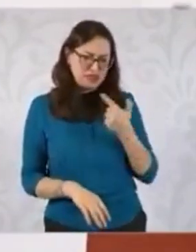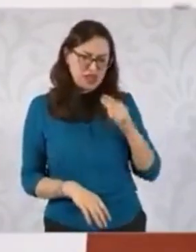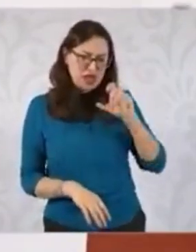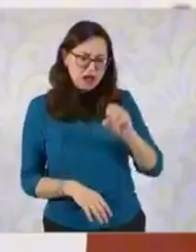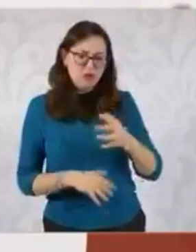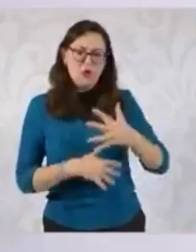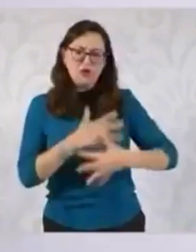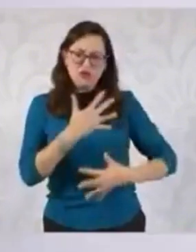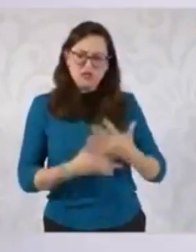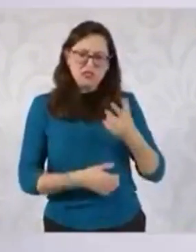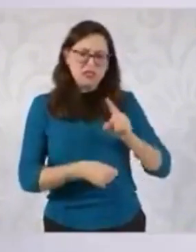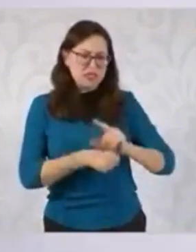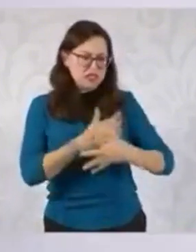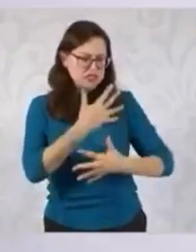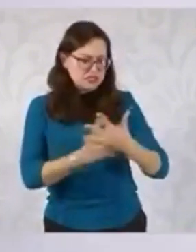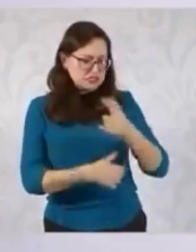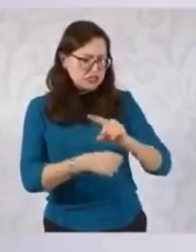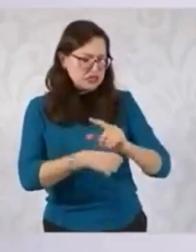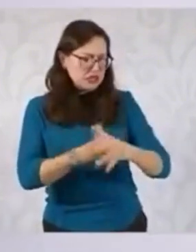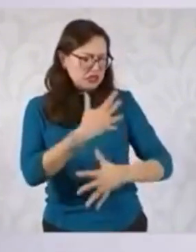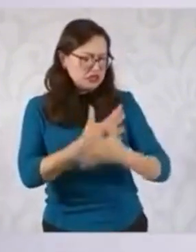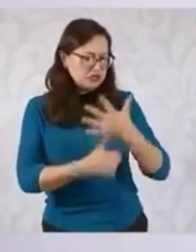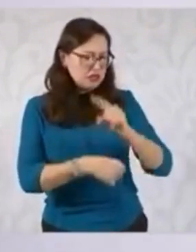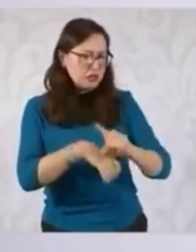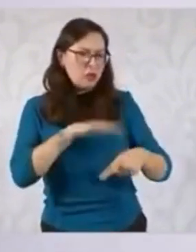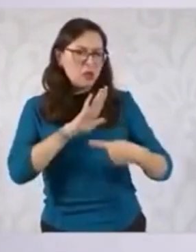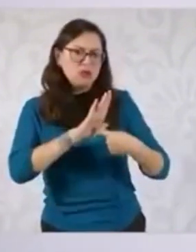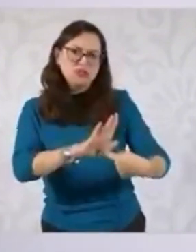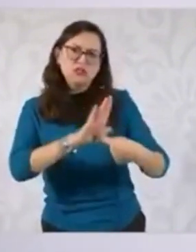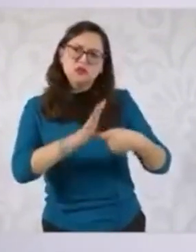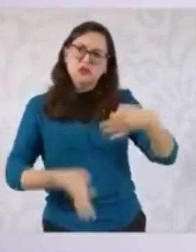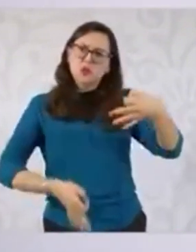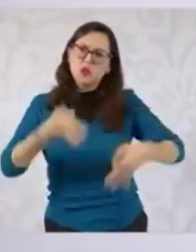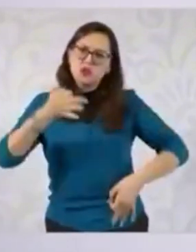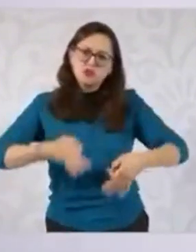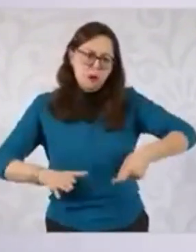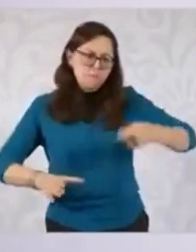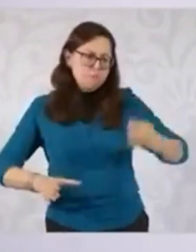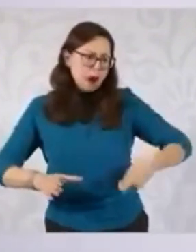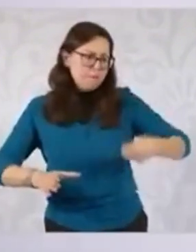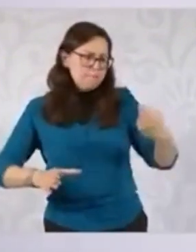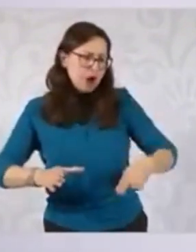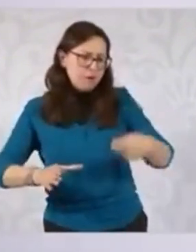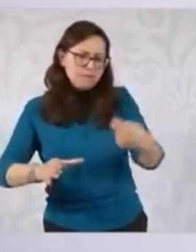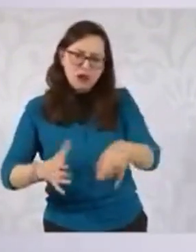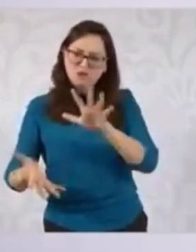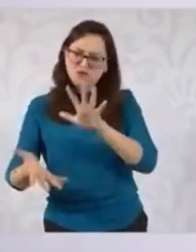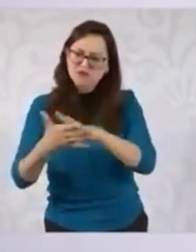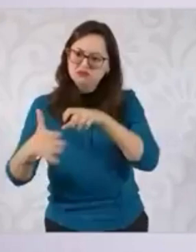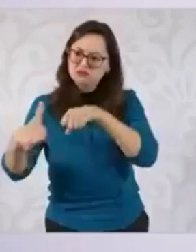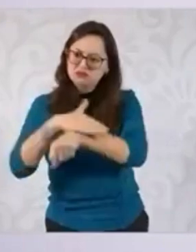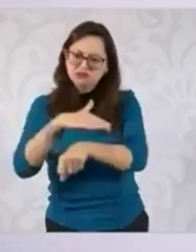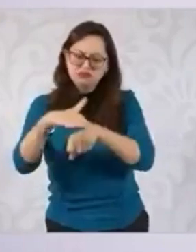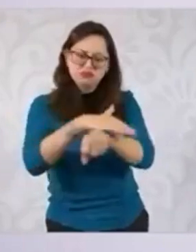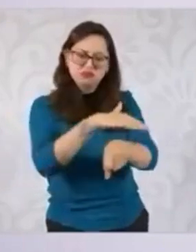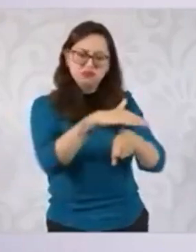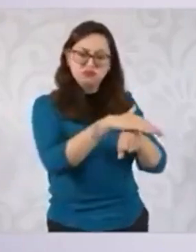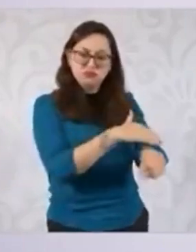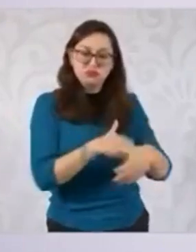y lo vamos a seguir haciendo, vamos a reanudar el informe de seguridad, estamos nada más